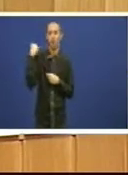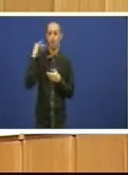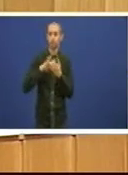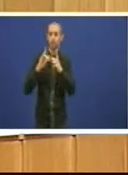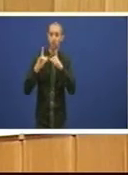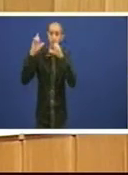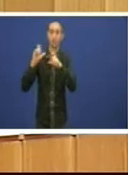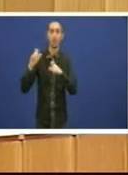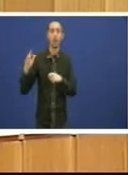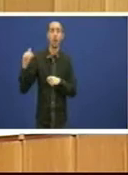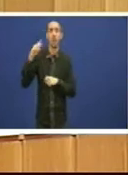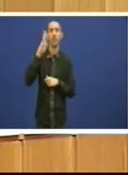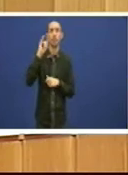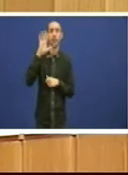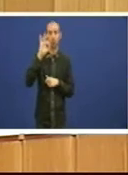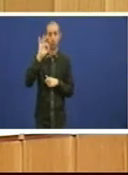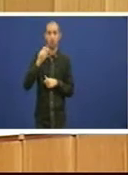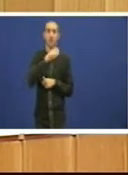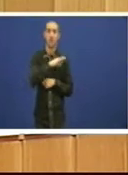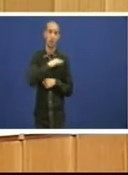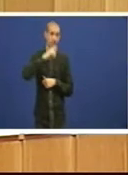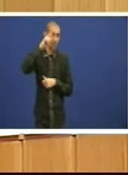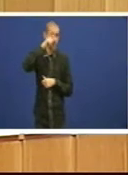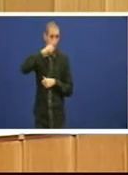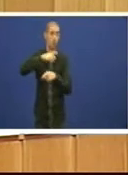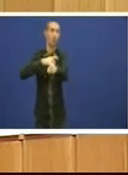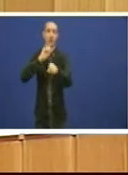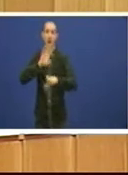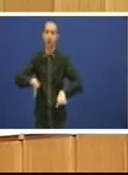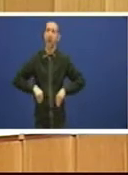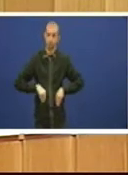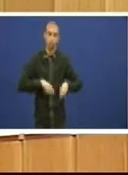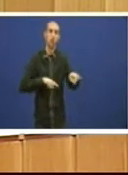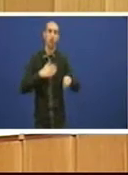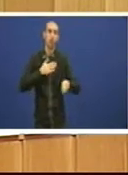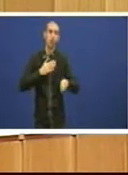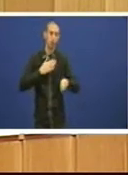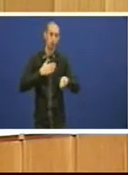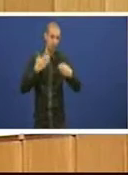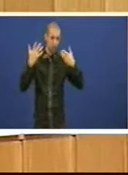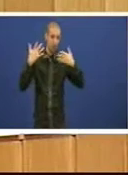en Montepío. Feijó asume como propio o éxito de Nova Caixa Galicia a Banco e reivindica a fusión.